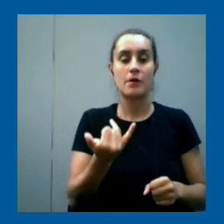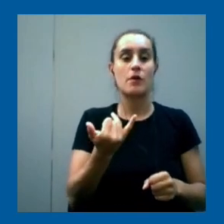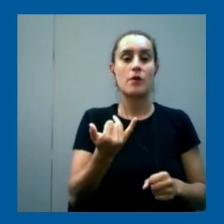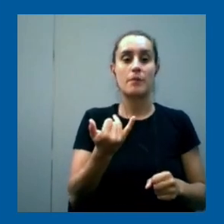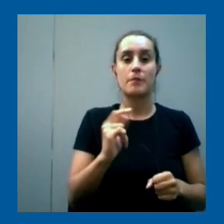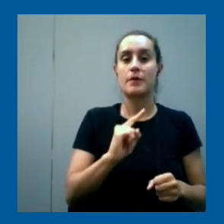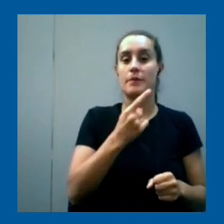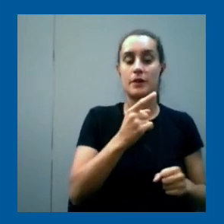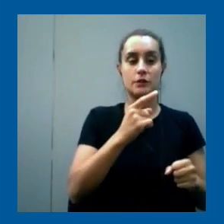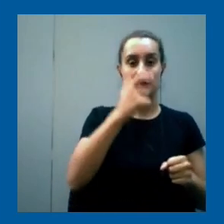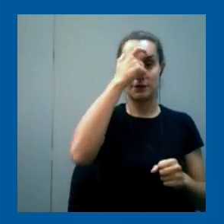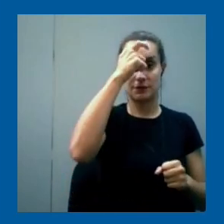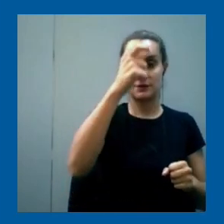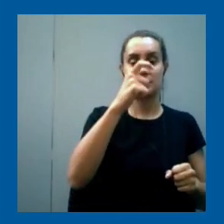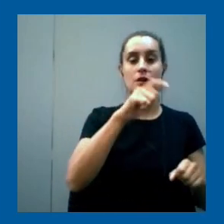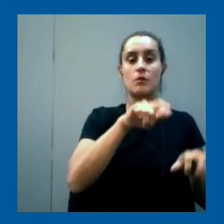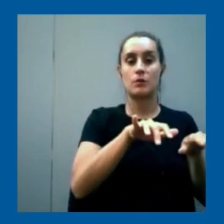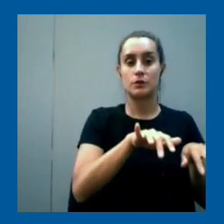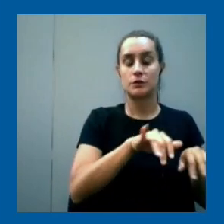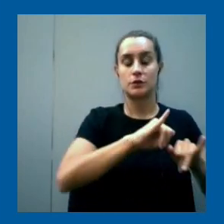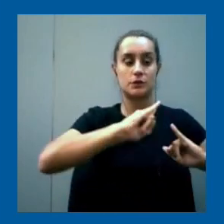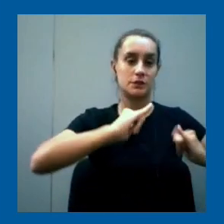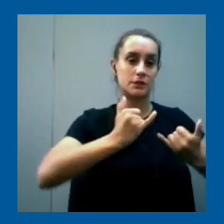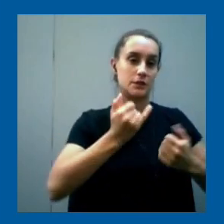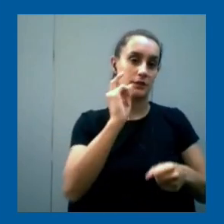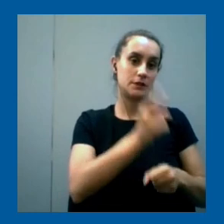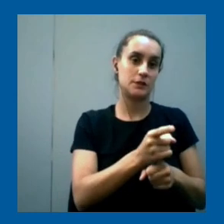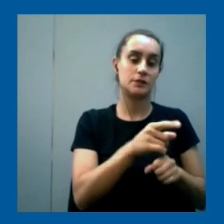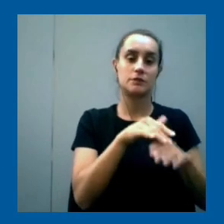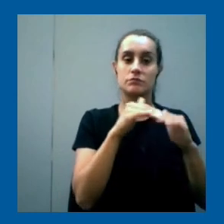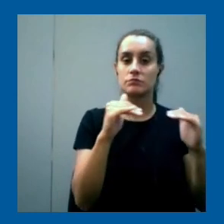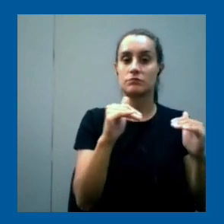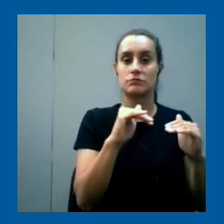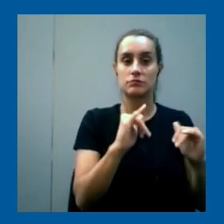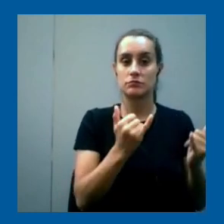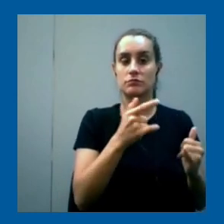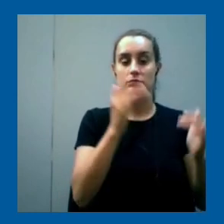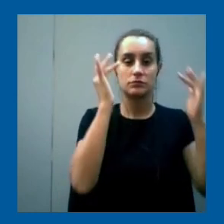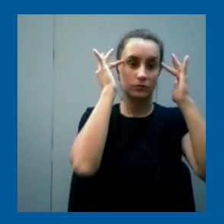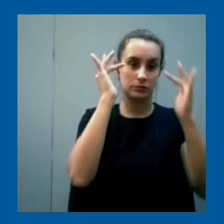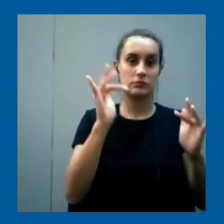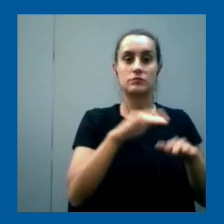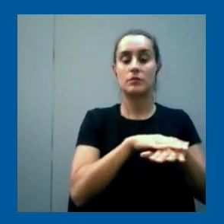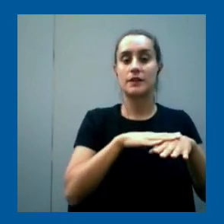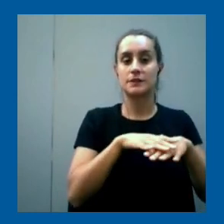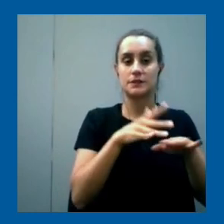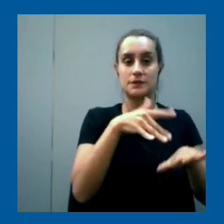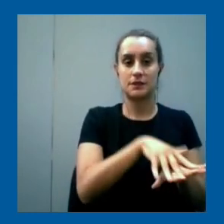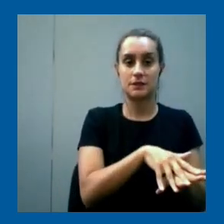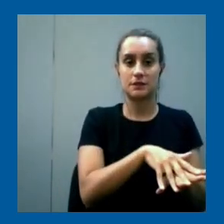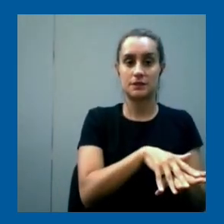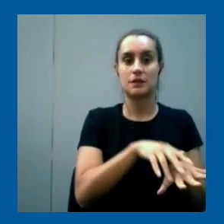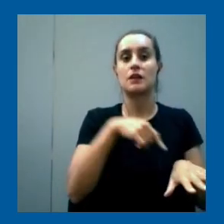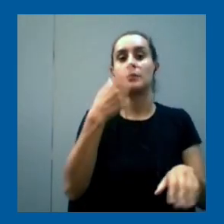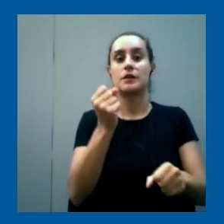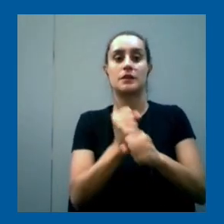ciencias de la computación que ya están definidas a nivel programático para la educación básica integrada trabajar sobre